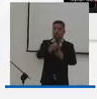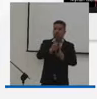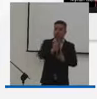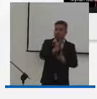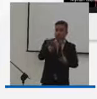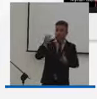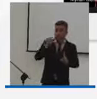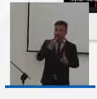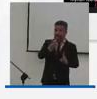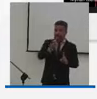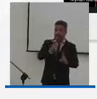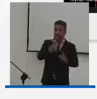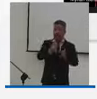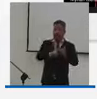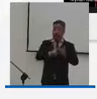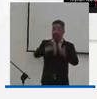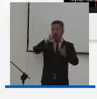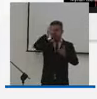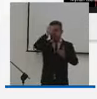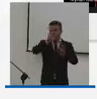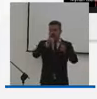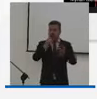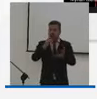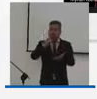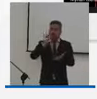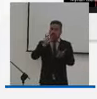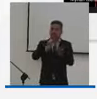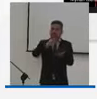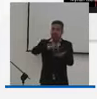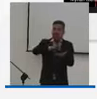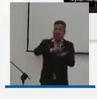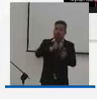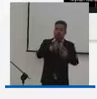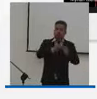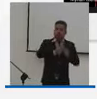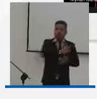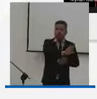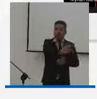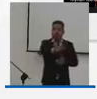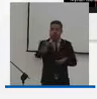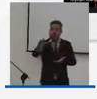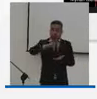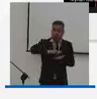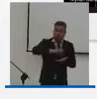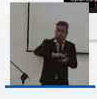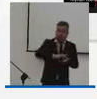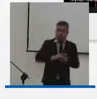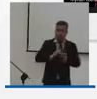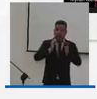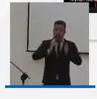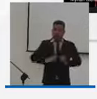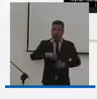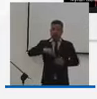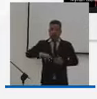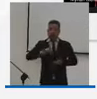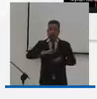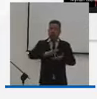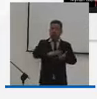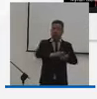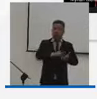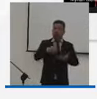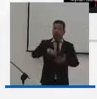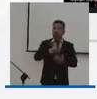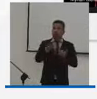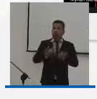Habla sobre su objeto, que ya lo dije, principios como la participación comunitaria, la participación ciudadana,